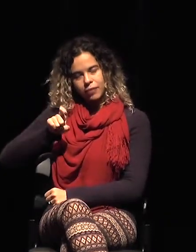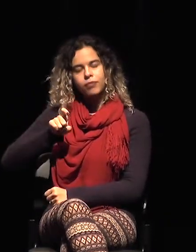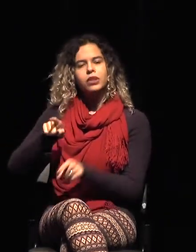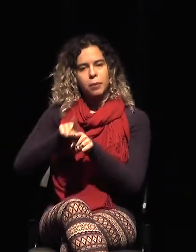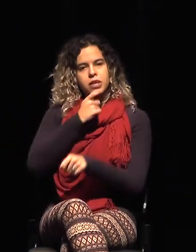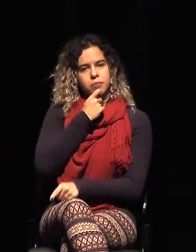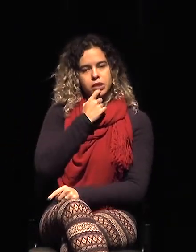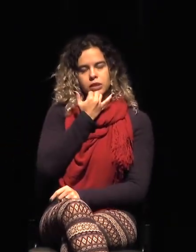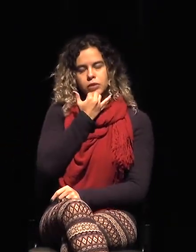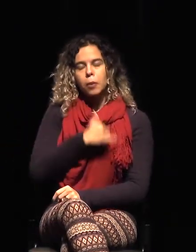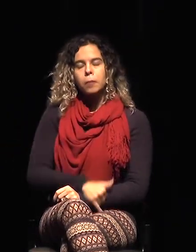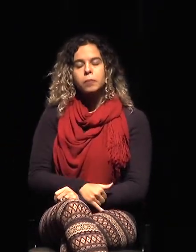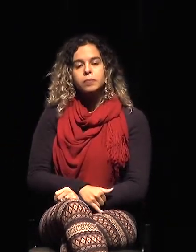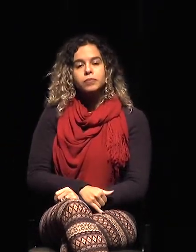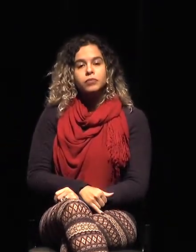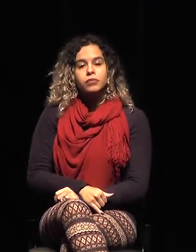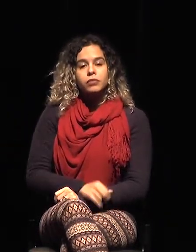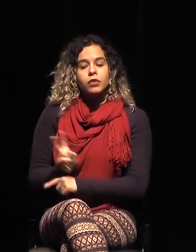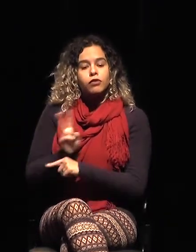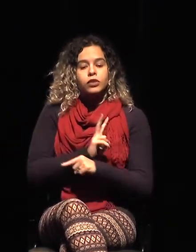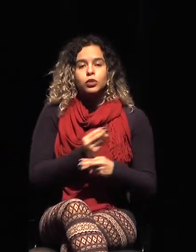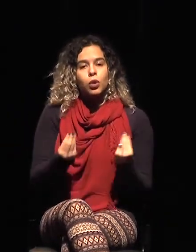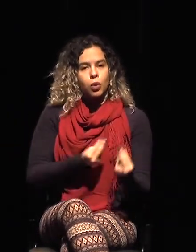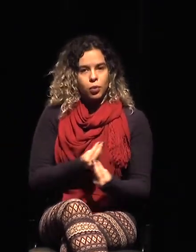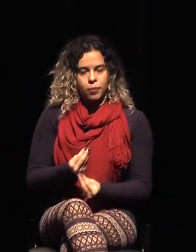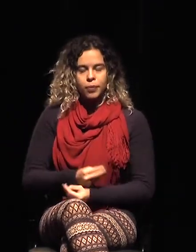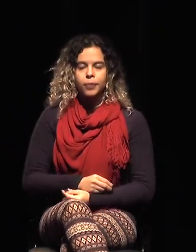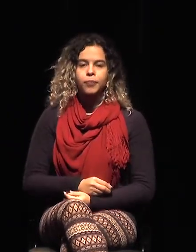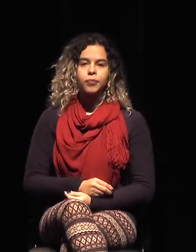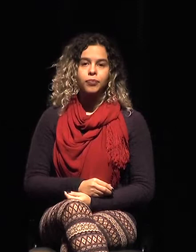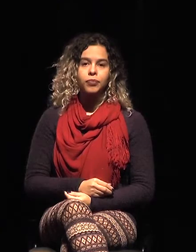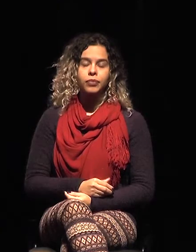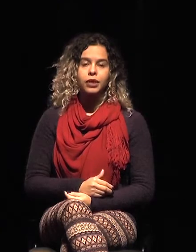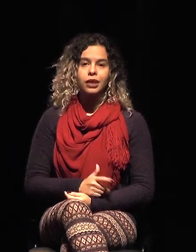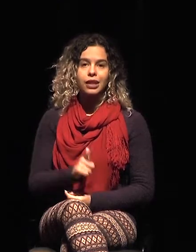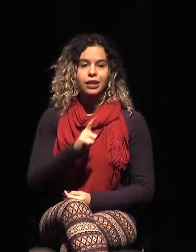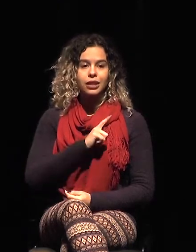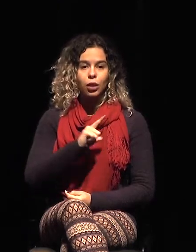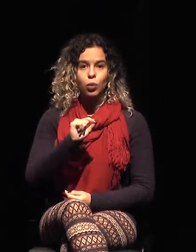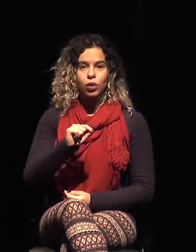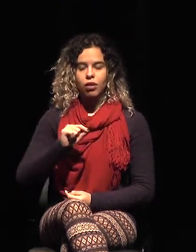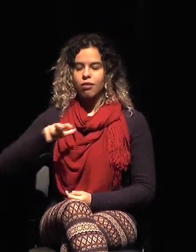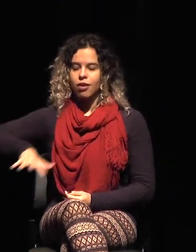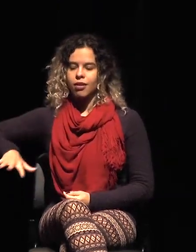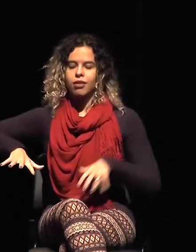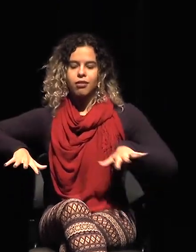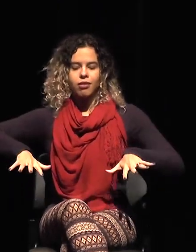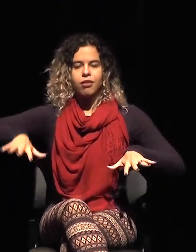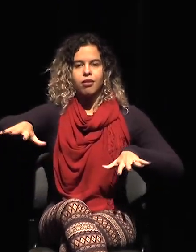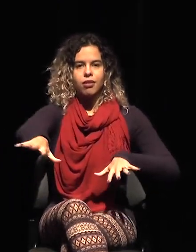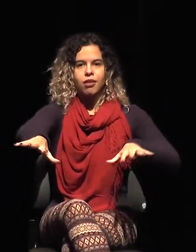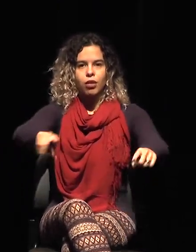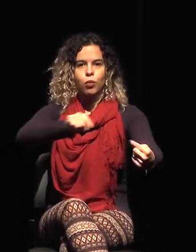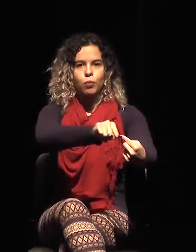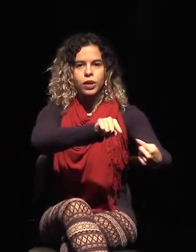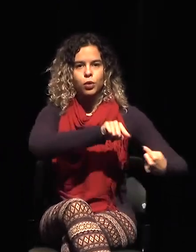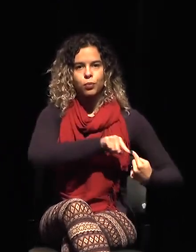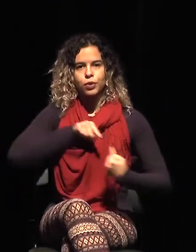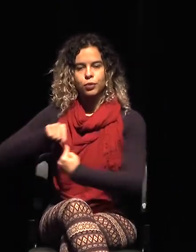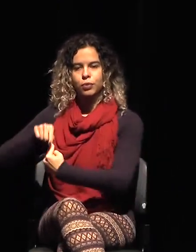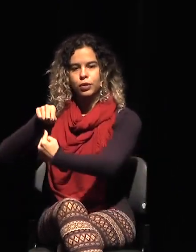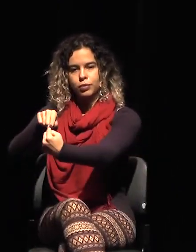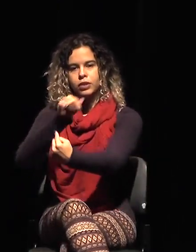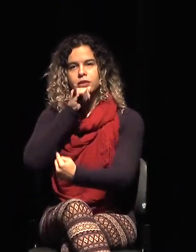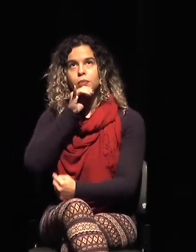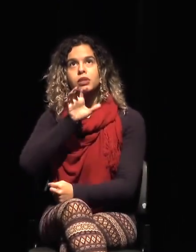Primero se separa por modalidades. O sea, no es para un estado A, B o C. sea, todo Brasil,